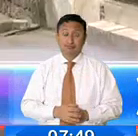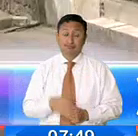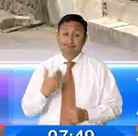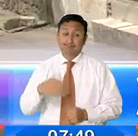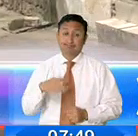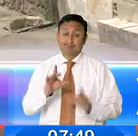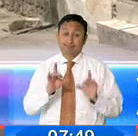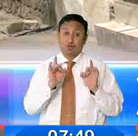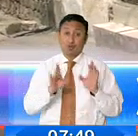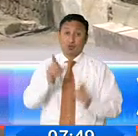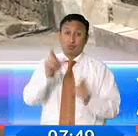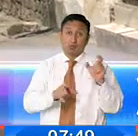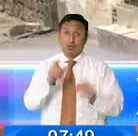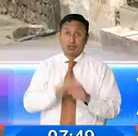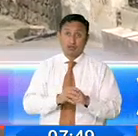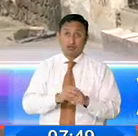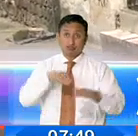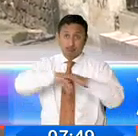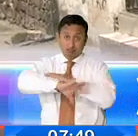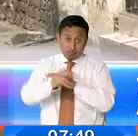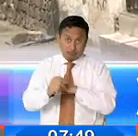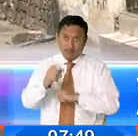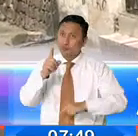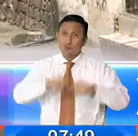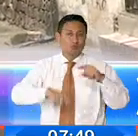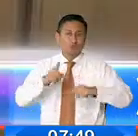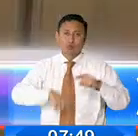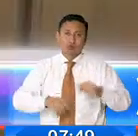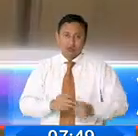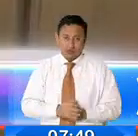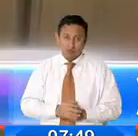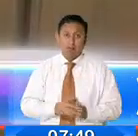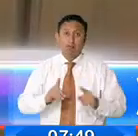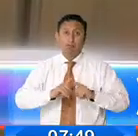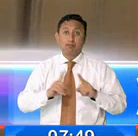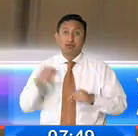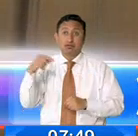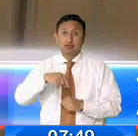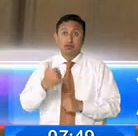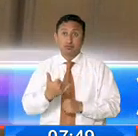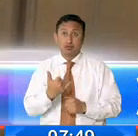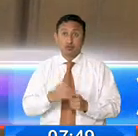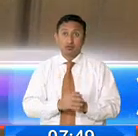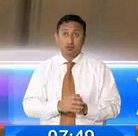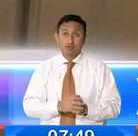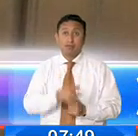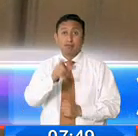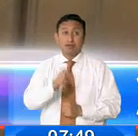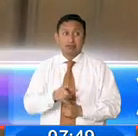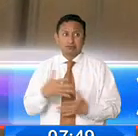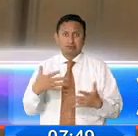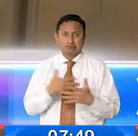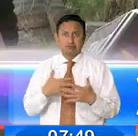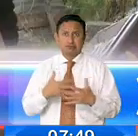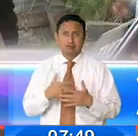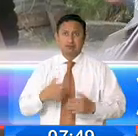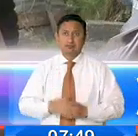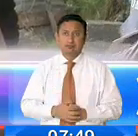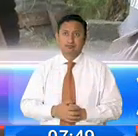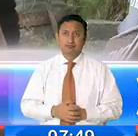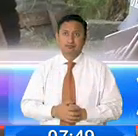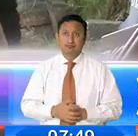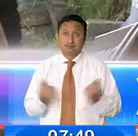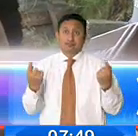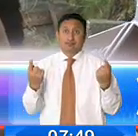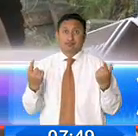Afortunadamente, los delincuentes no pudieron llevarse ninguna pertenencia, pero este hecho mantiene atemorizados a los moradores. Asustados